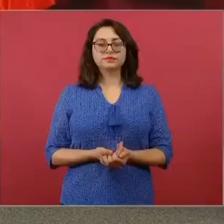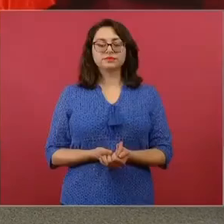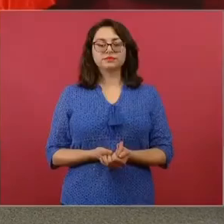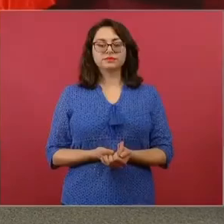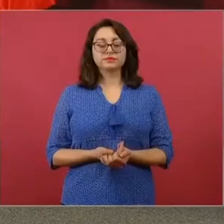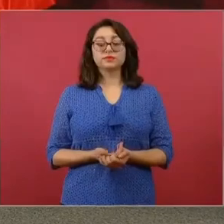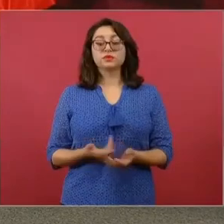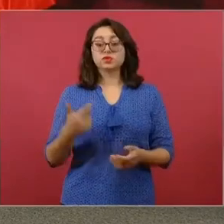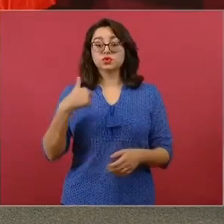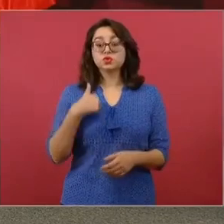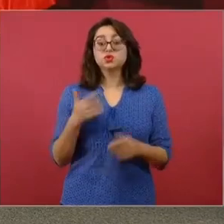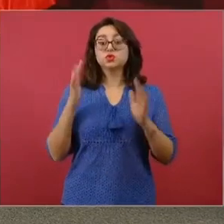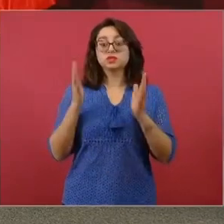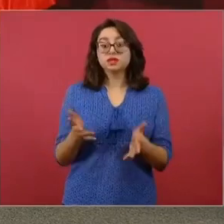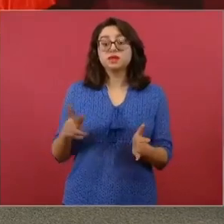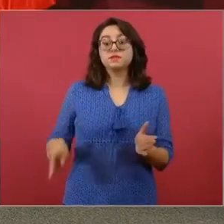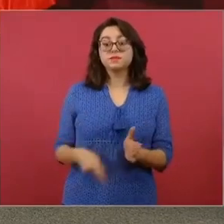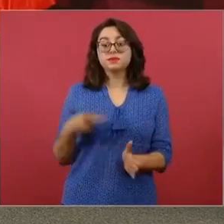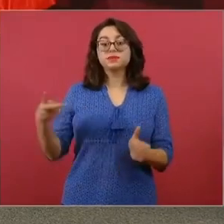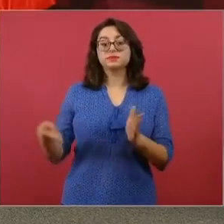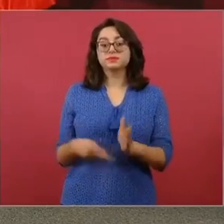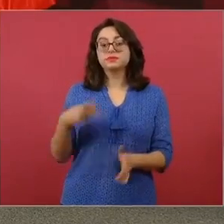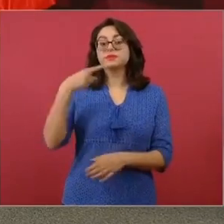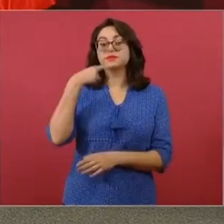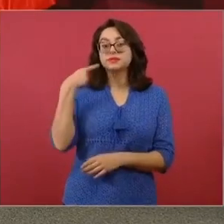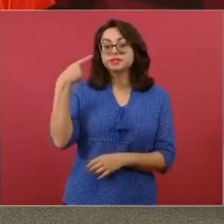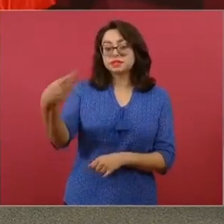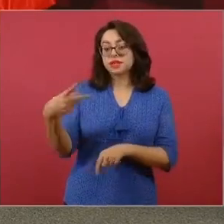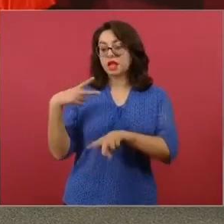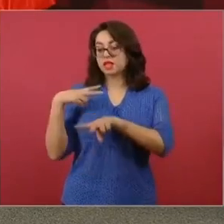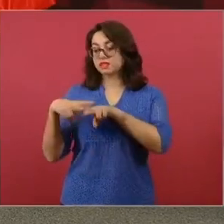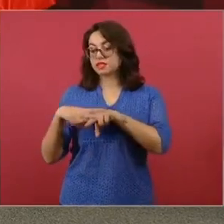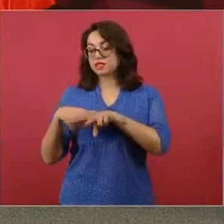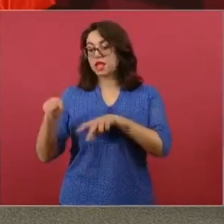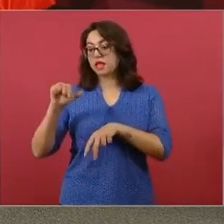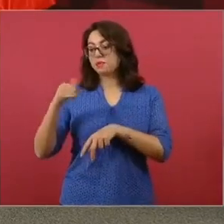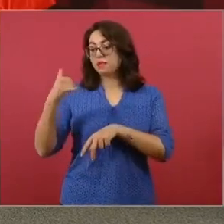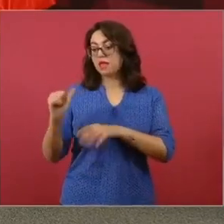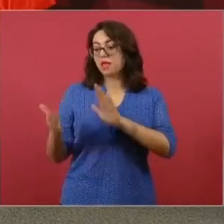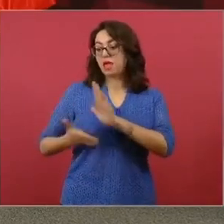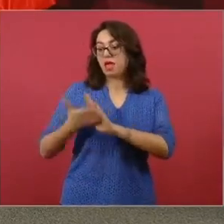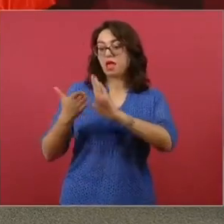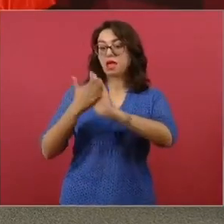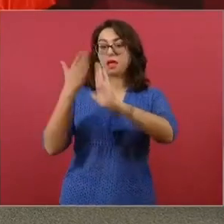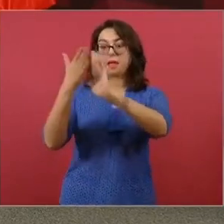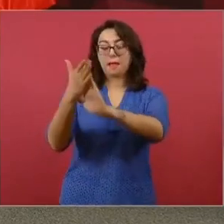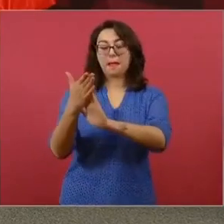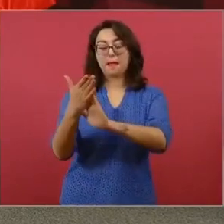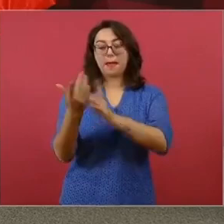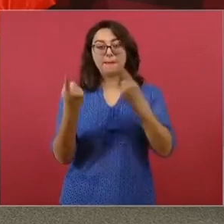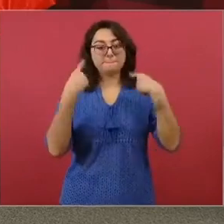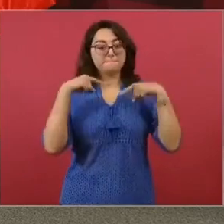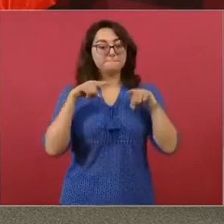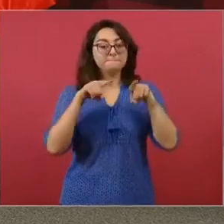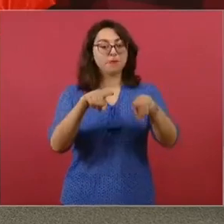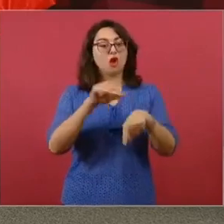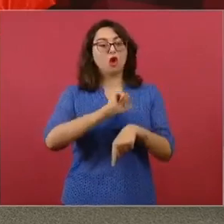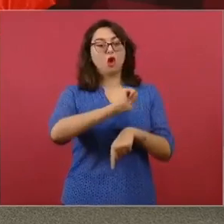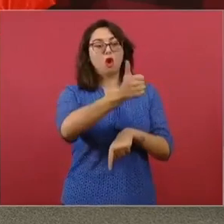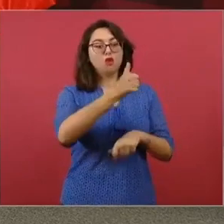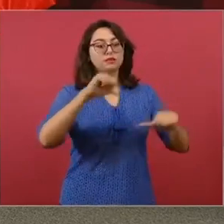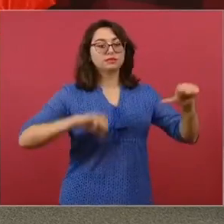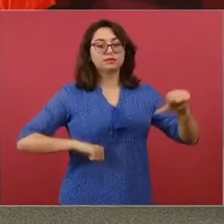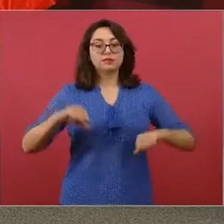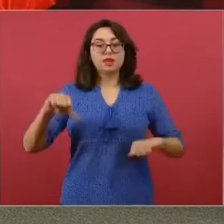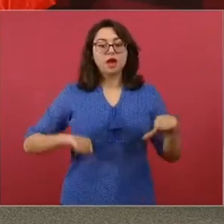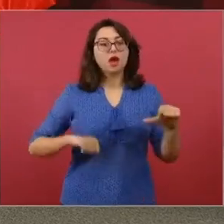Maya a la par de una gran obra de infraestructura es un elemento de justicia social, pero está en nosotras,